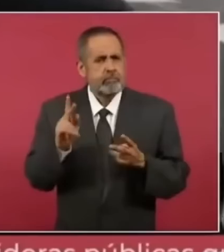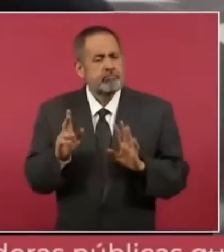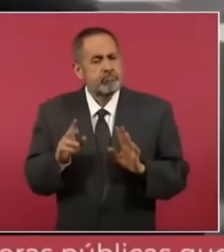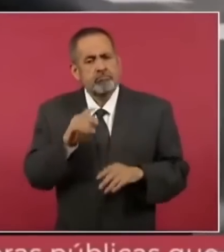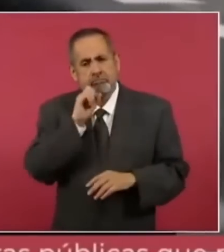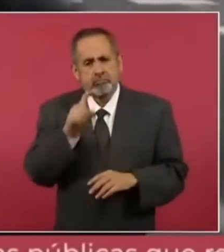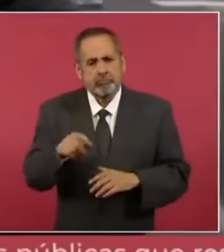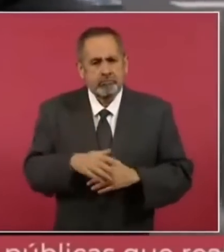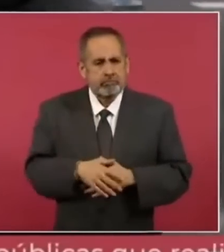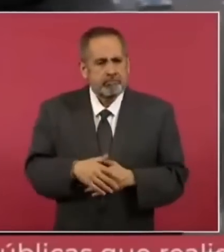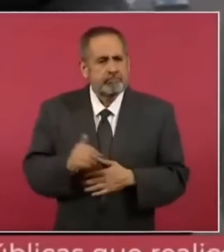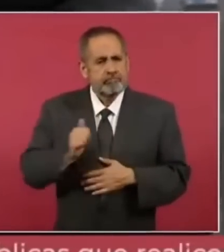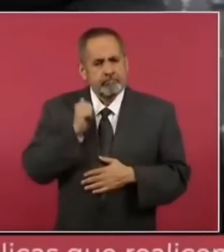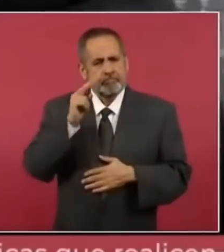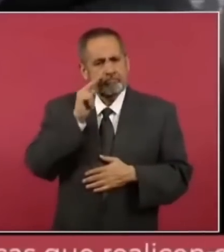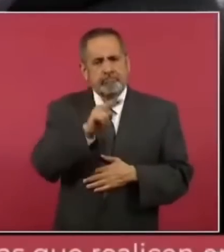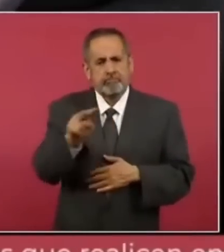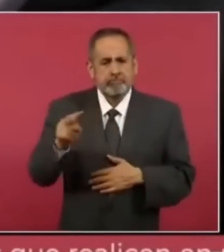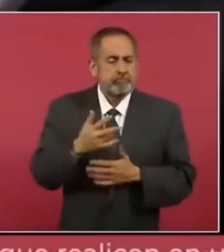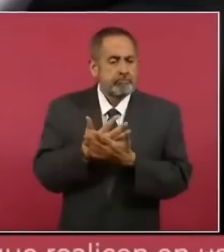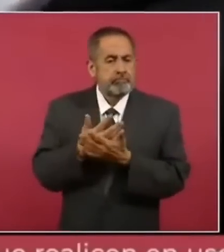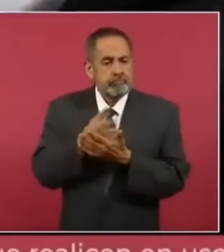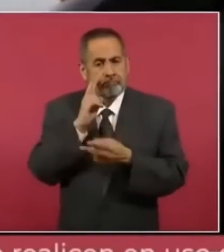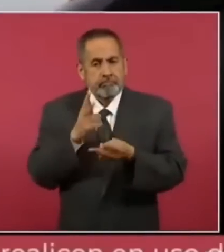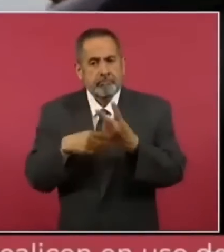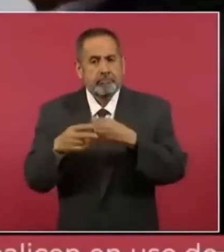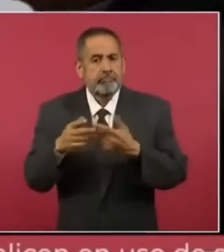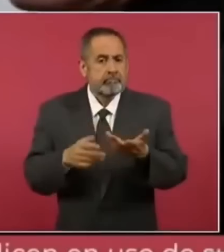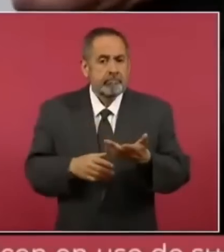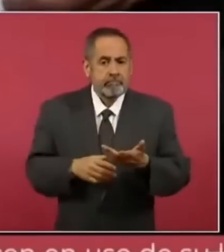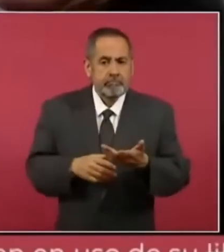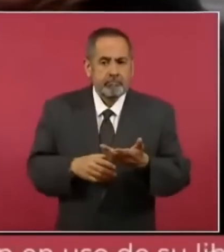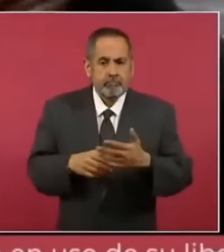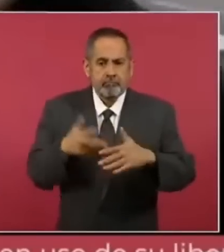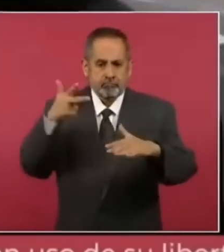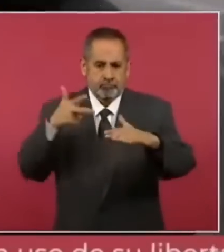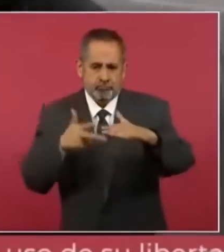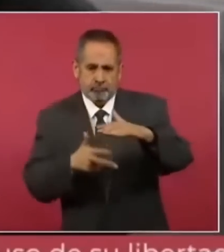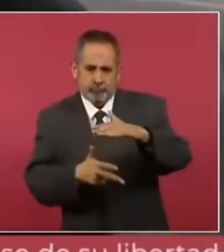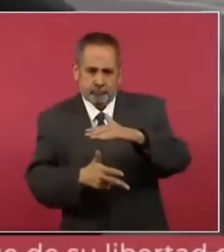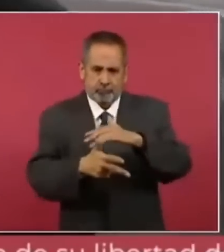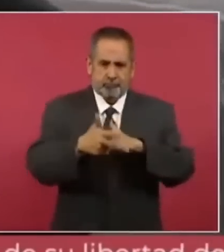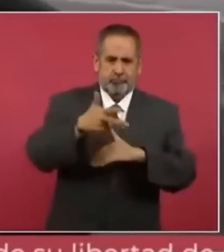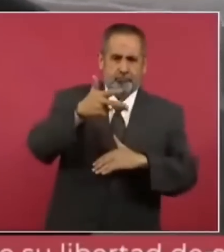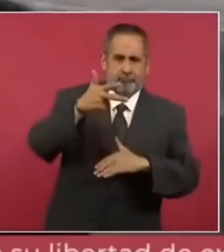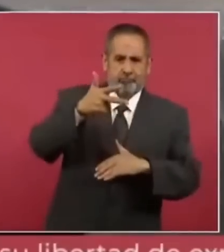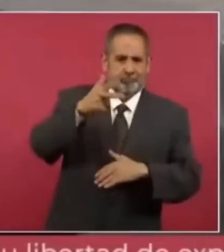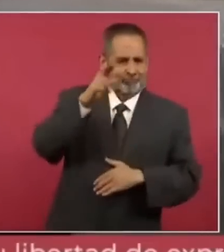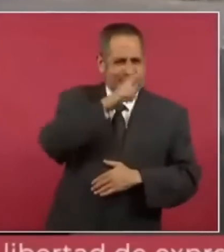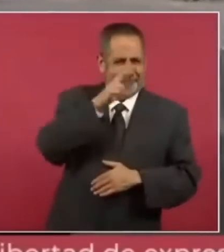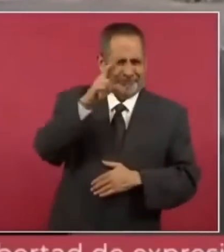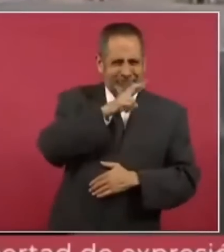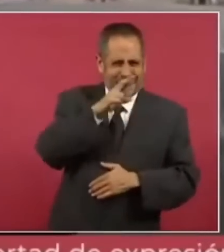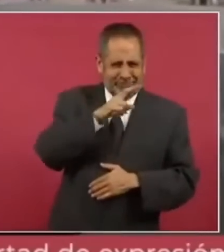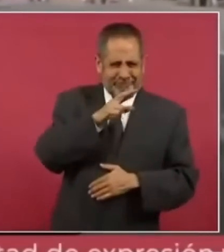también aprovechando el tiempo, esperando que cierta el submarino ruso,